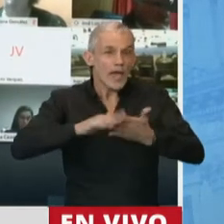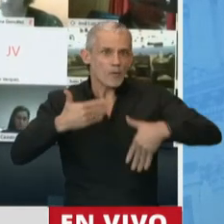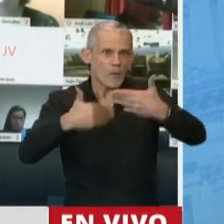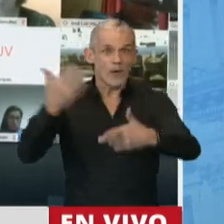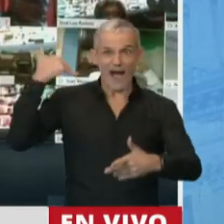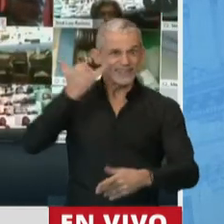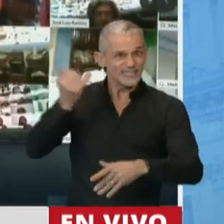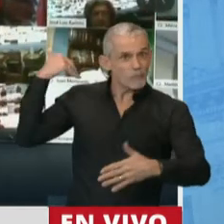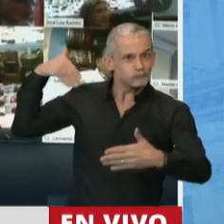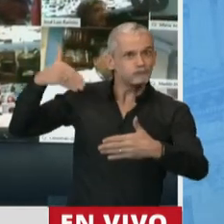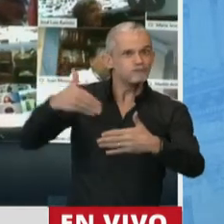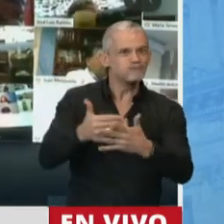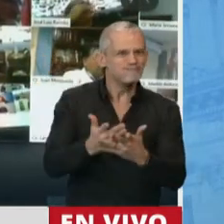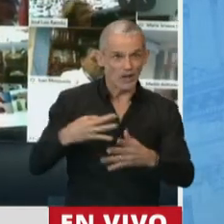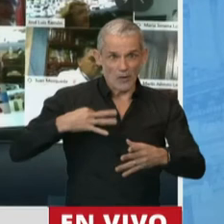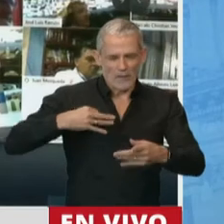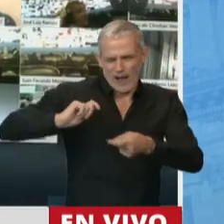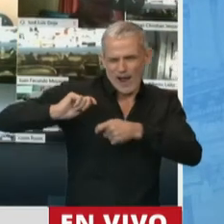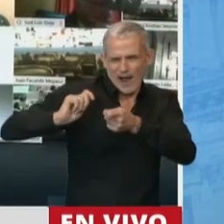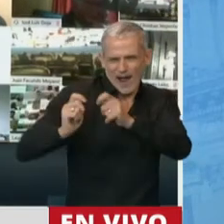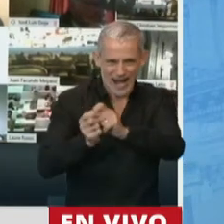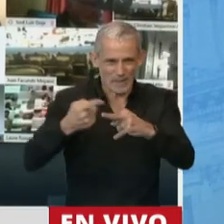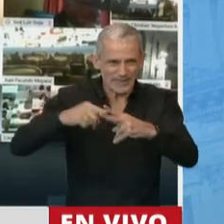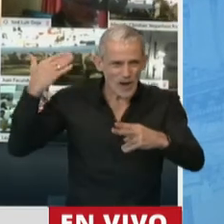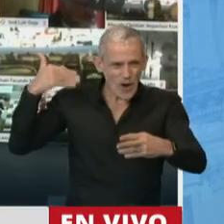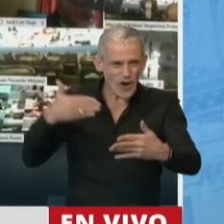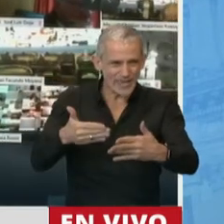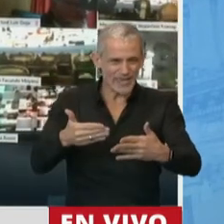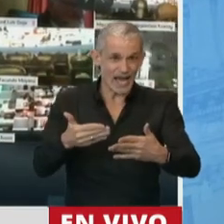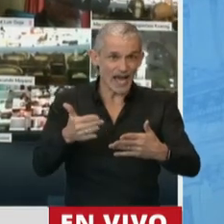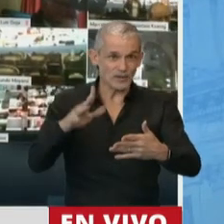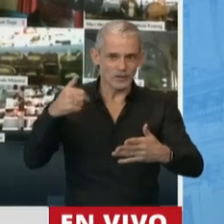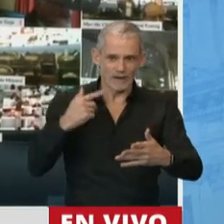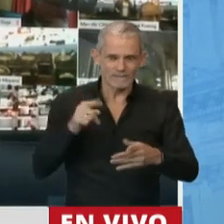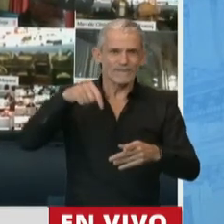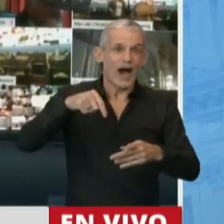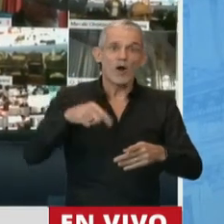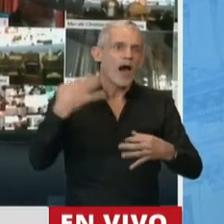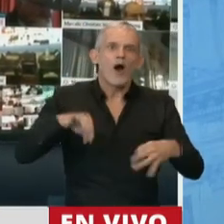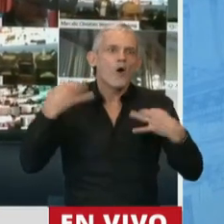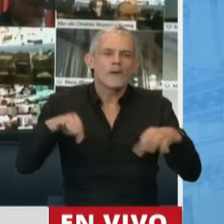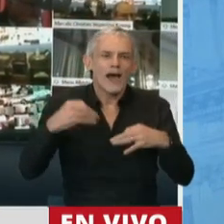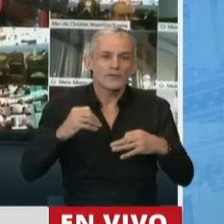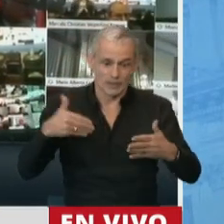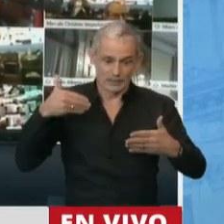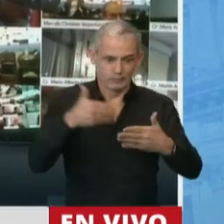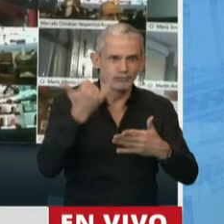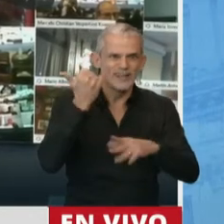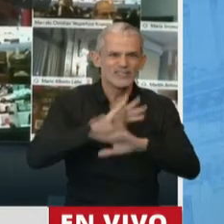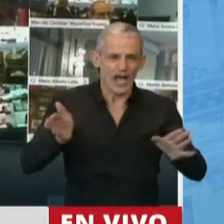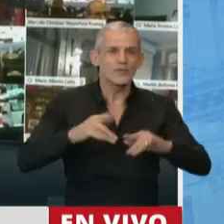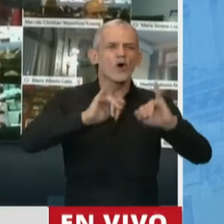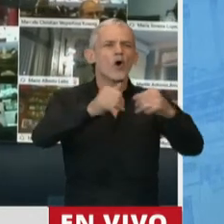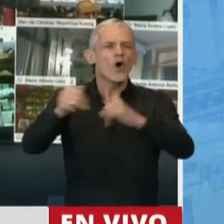venían operando cambios en nuestras vidas y que de alguna manera nos compelen a que nos acerquemos a ese mundo en el que nuestros